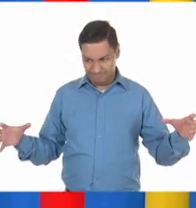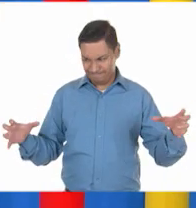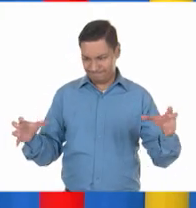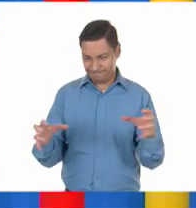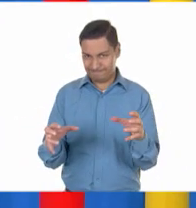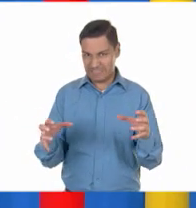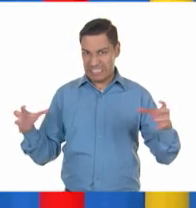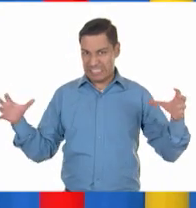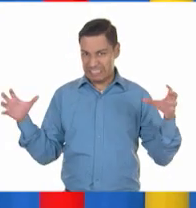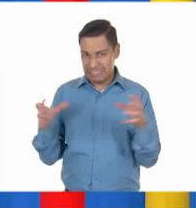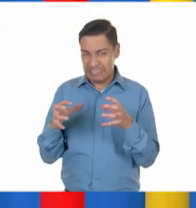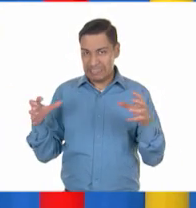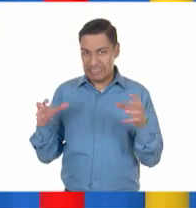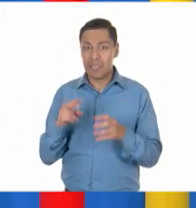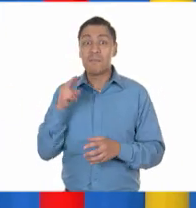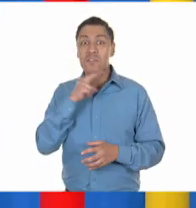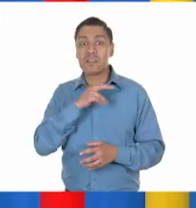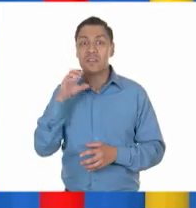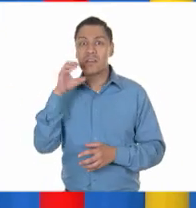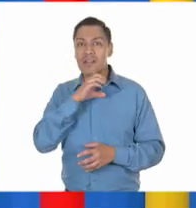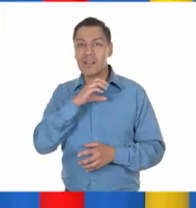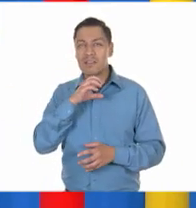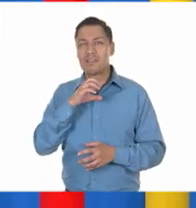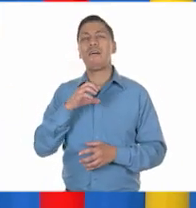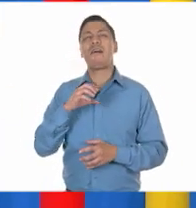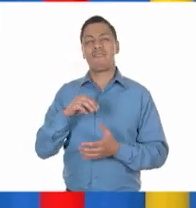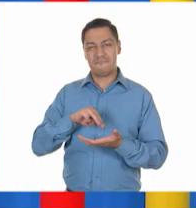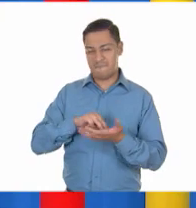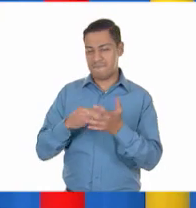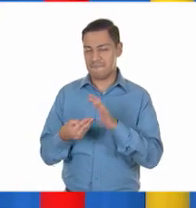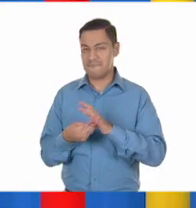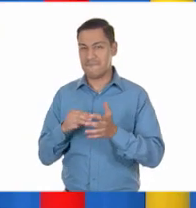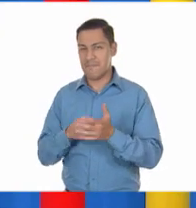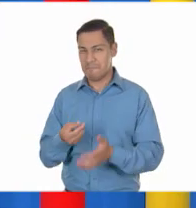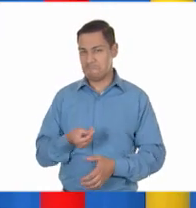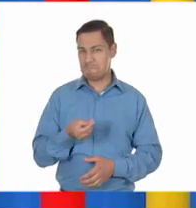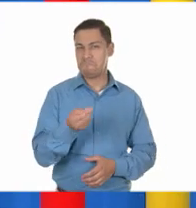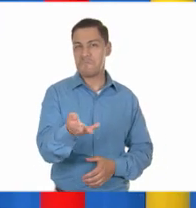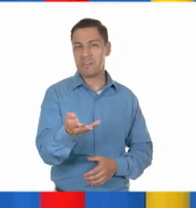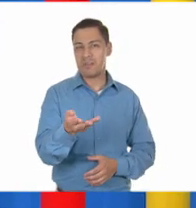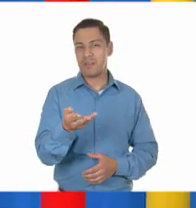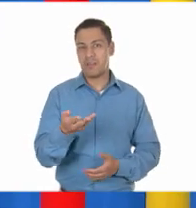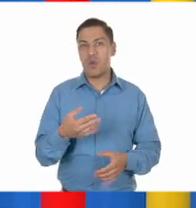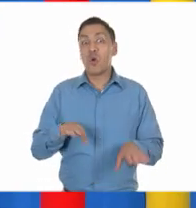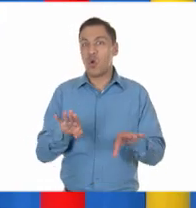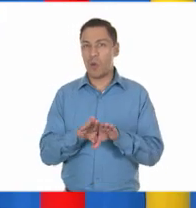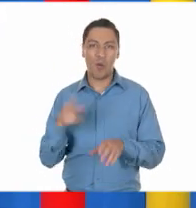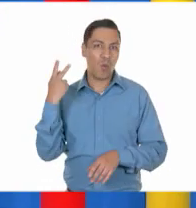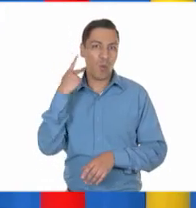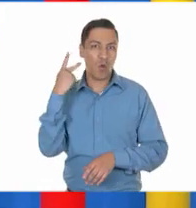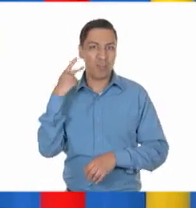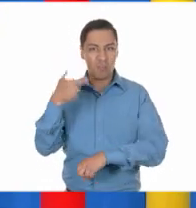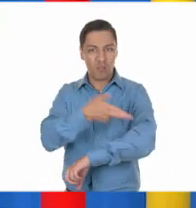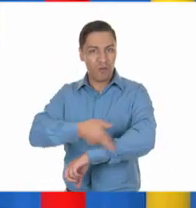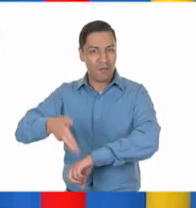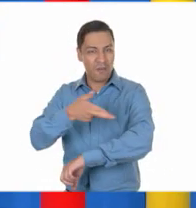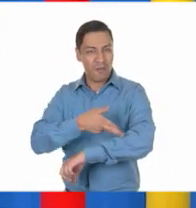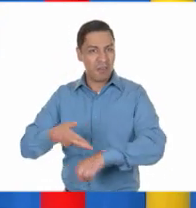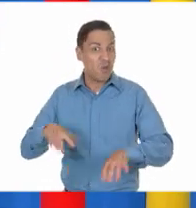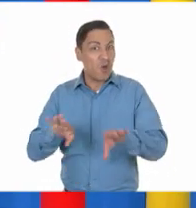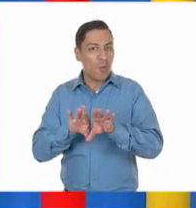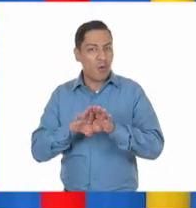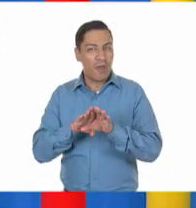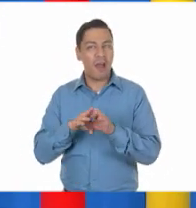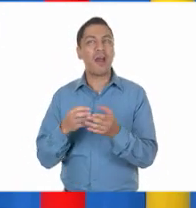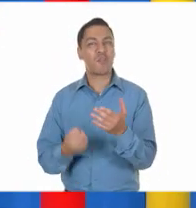los dos bandos, Carranza decidió lanzar su mayor estrategia. Su mejor estrategia política también, por cierto. Hacer